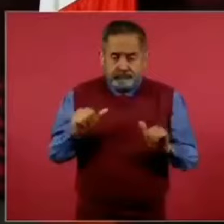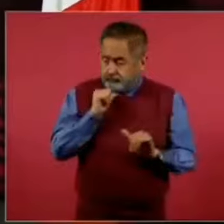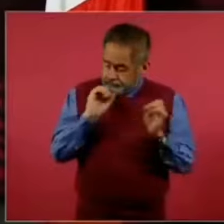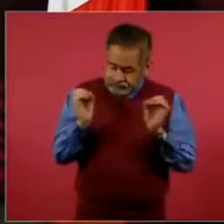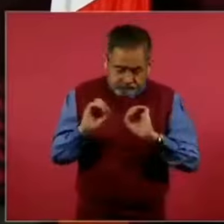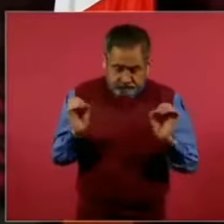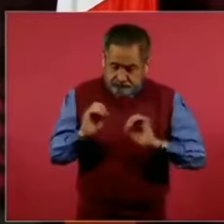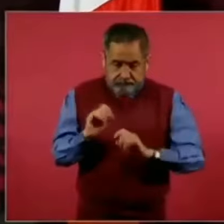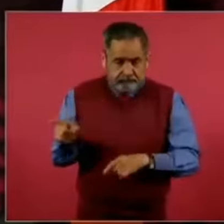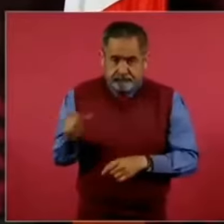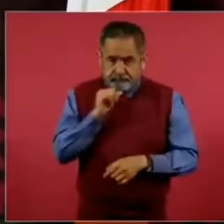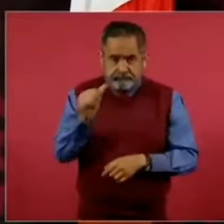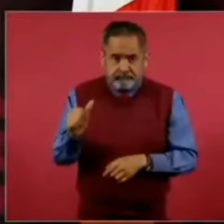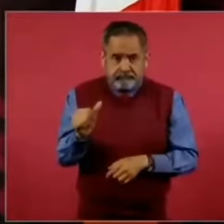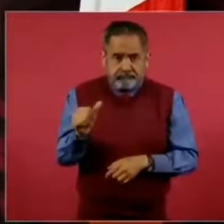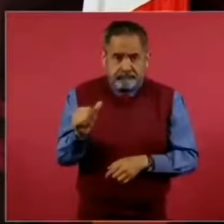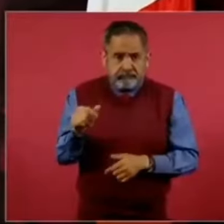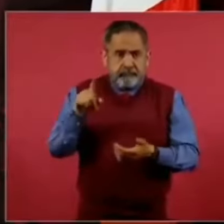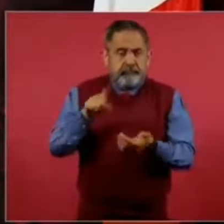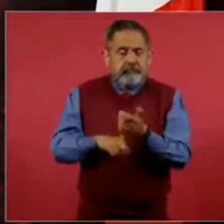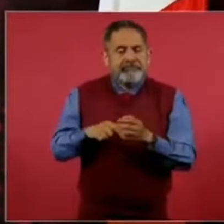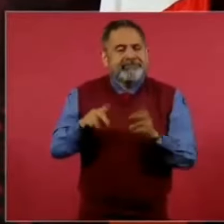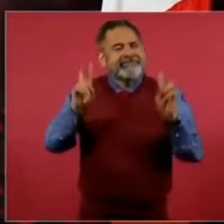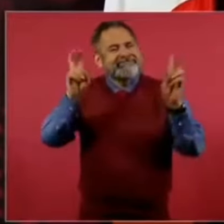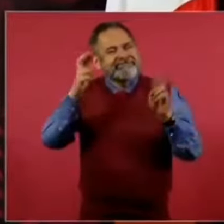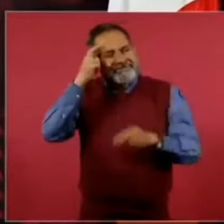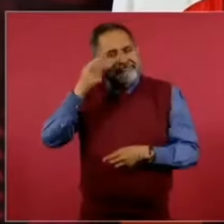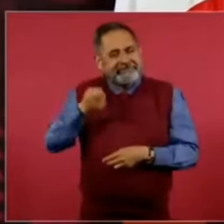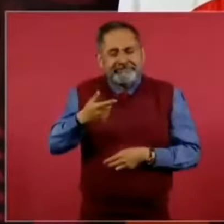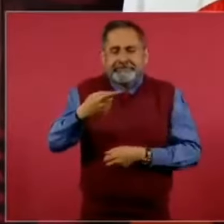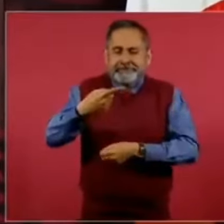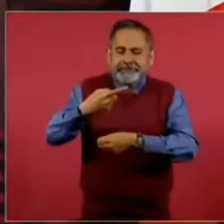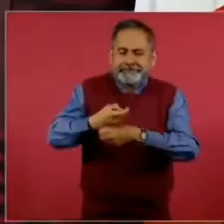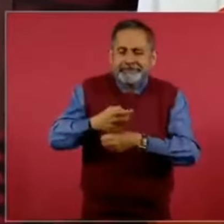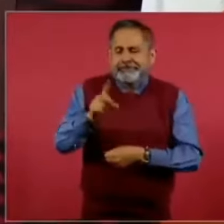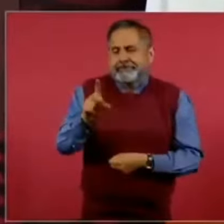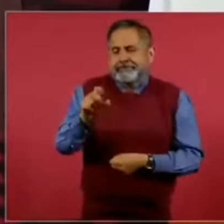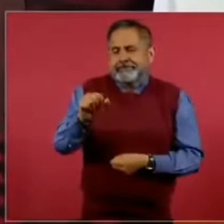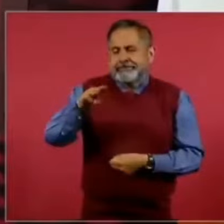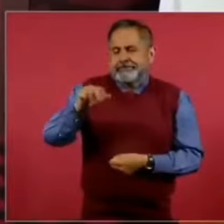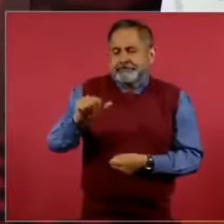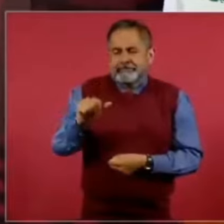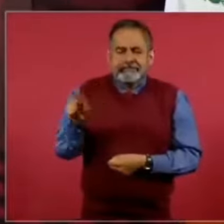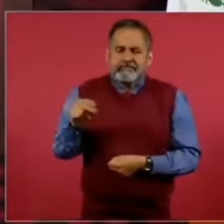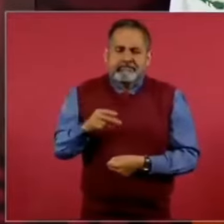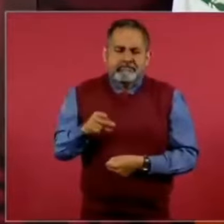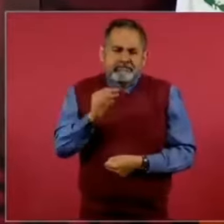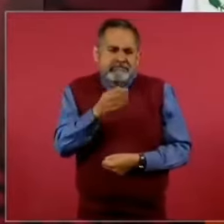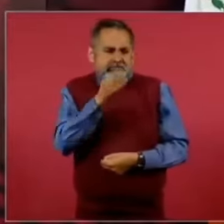no es primera dama, ella no aceptó eso,